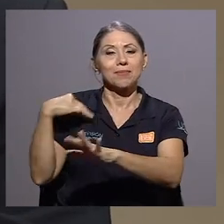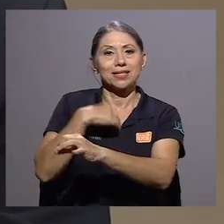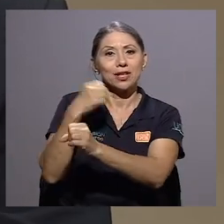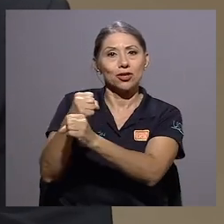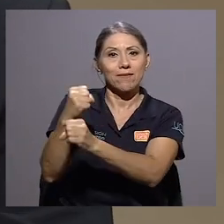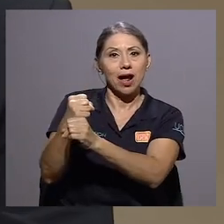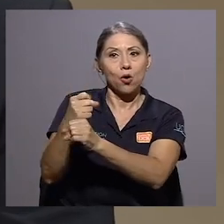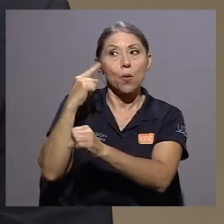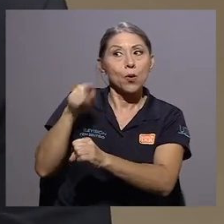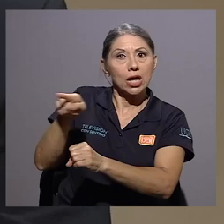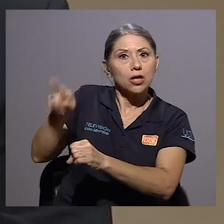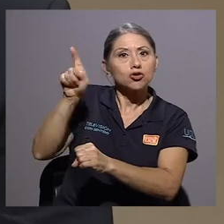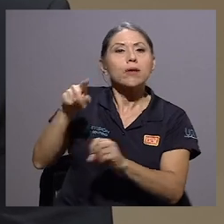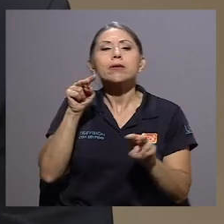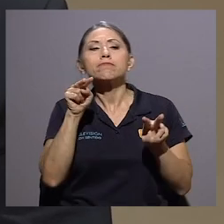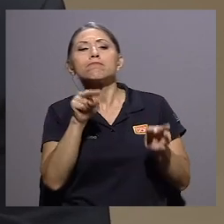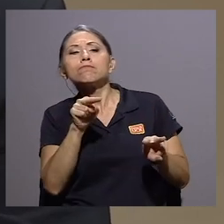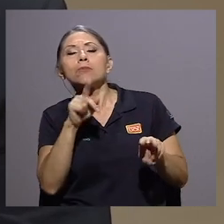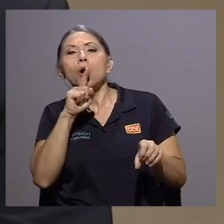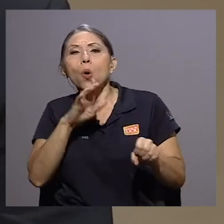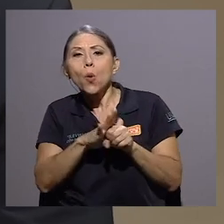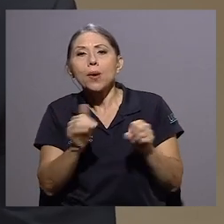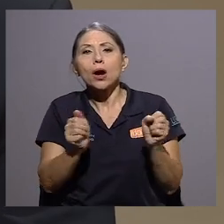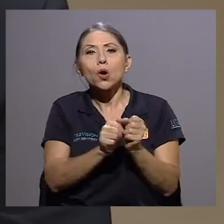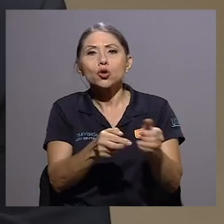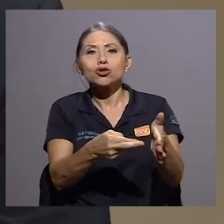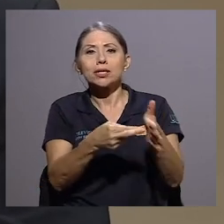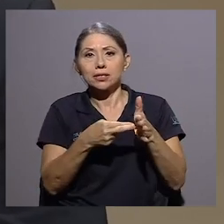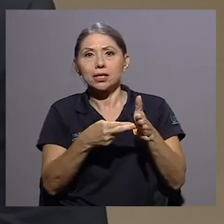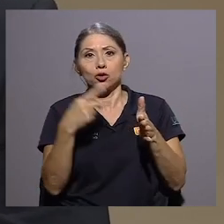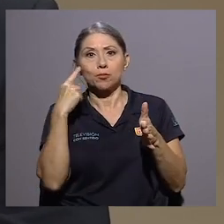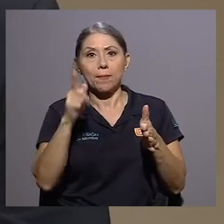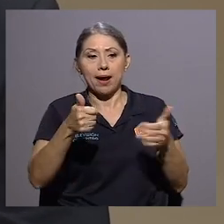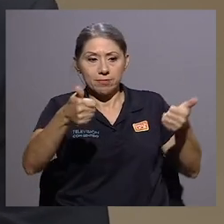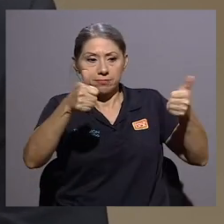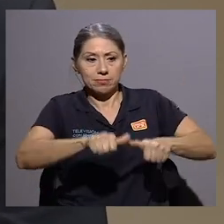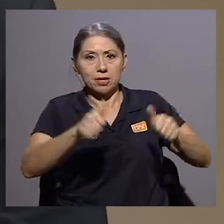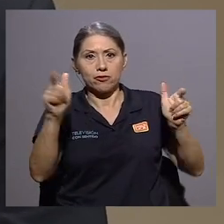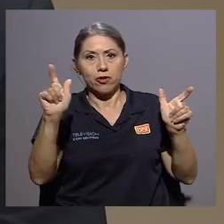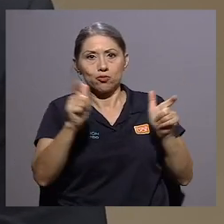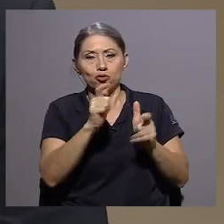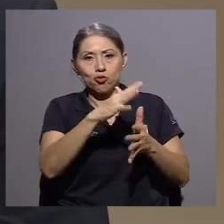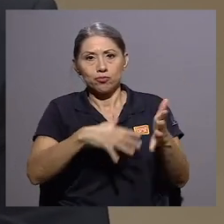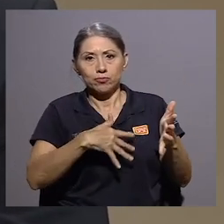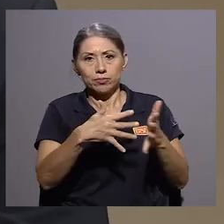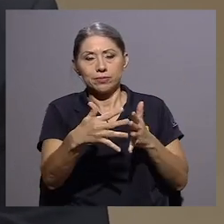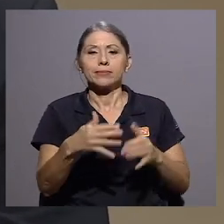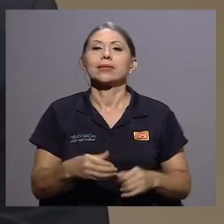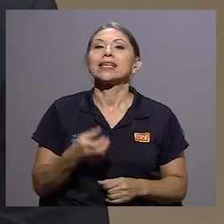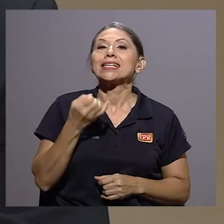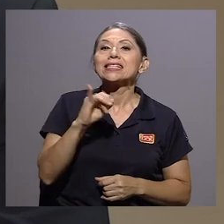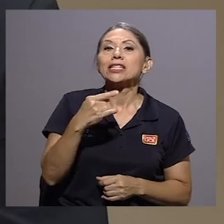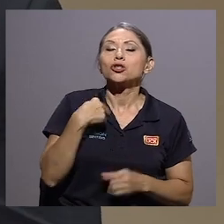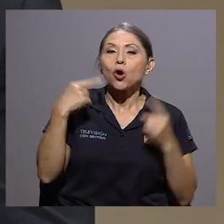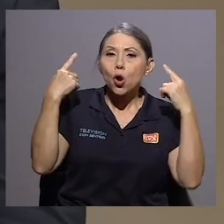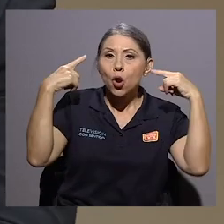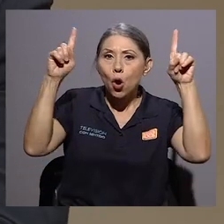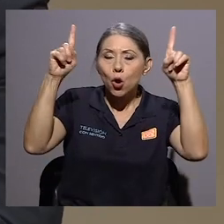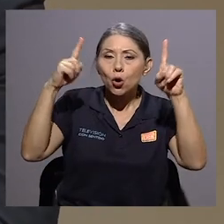garante de que se cumpla con los requisitos para optar por la reducción. Si yo logro demostrar que